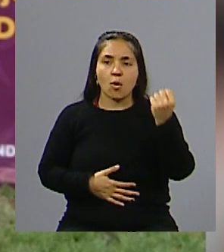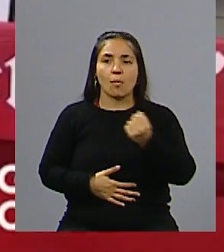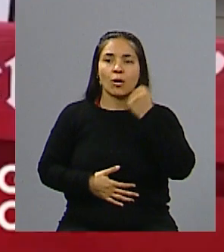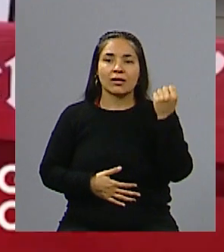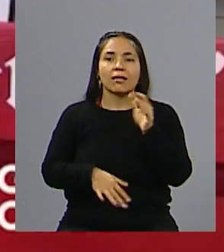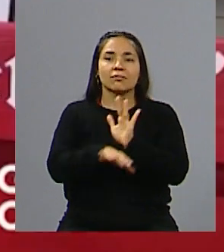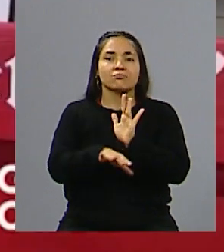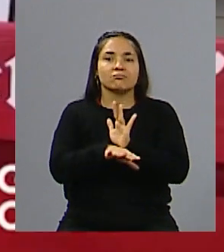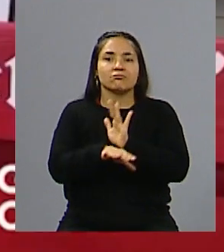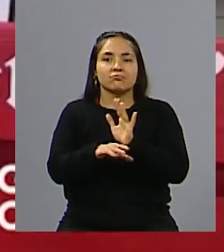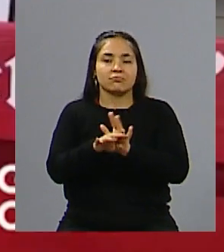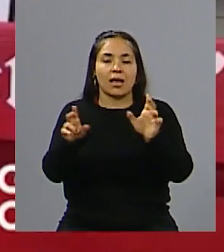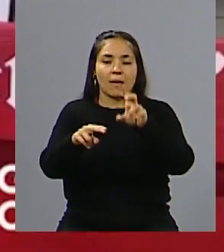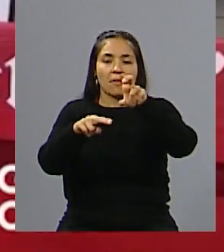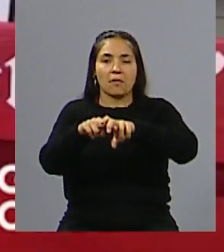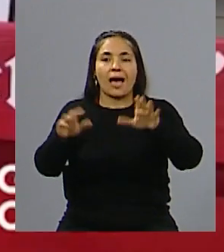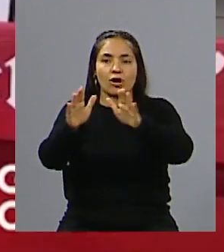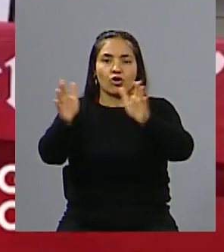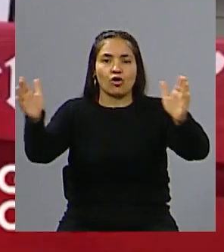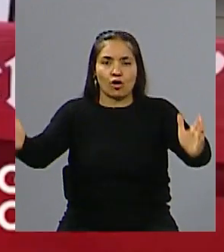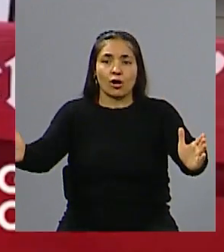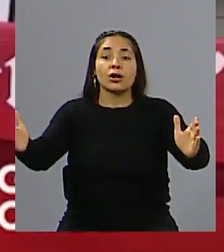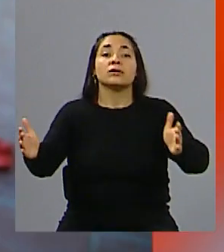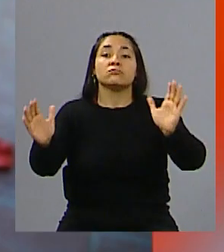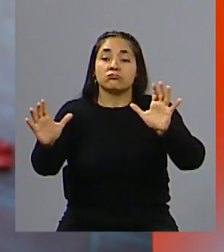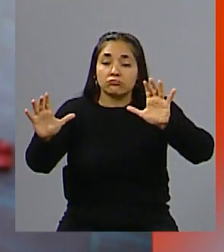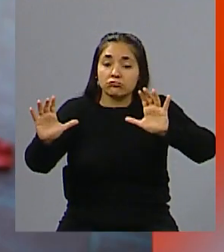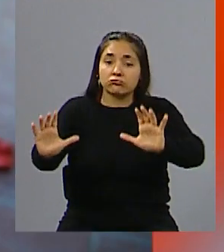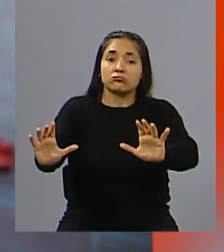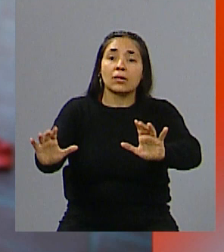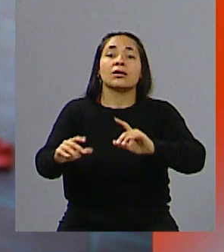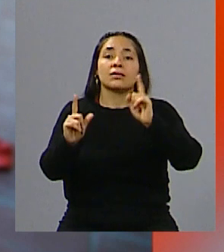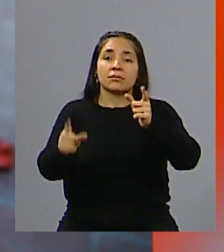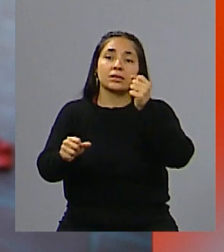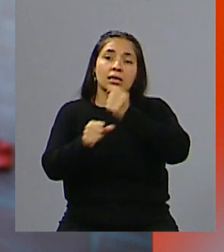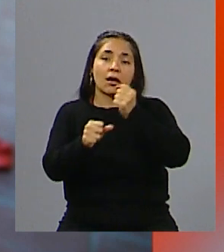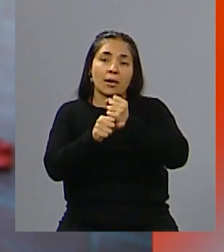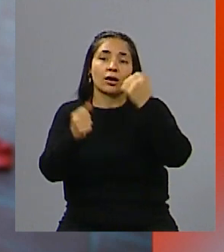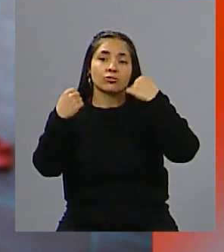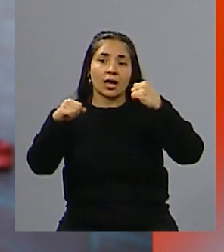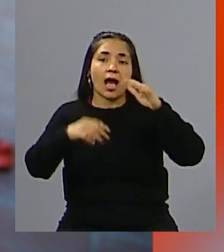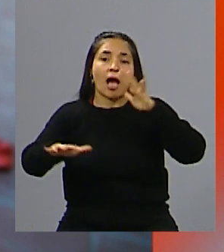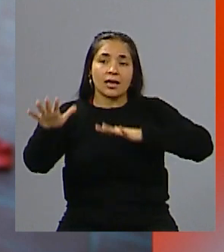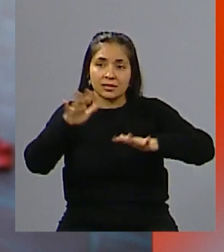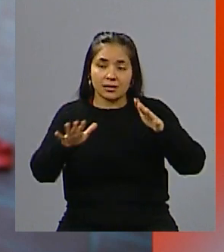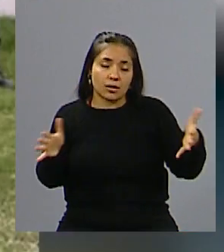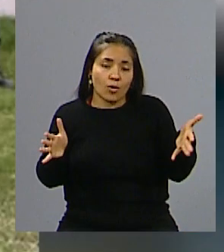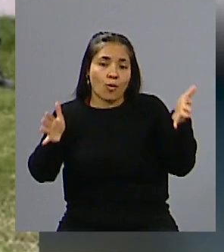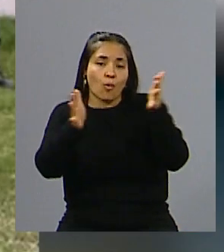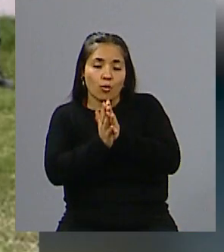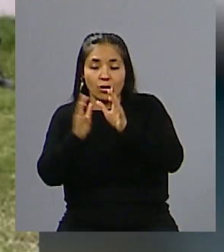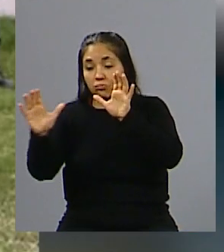esta reinstalación del banco, y que vamos a generar esas otras actividades que van a acompañar esta reinstalación,